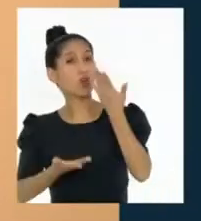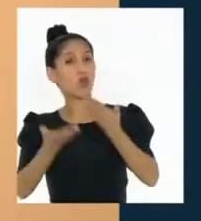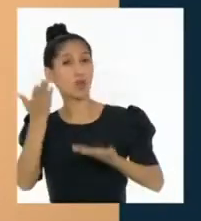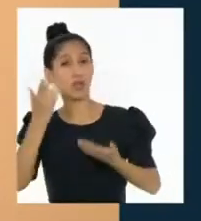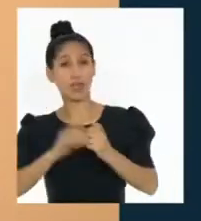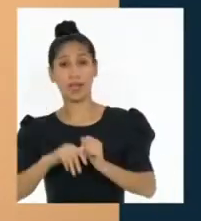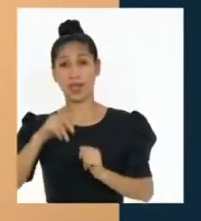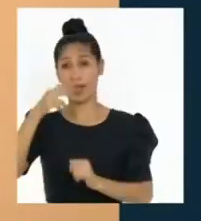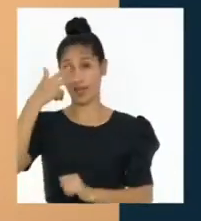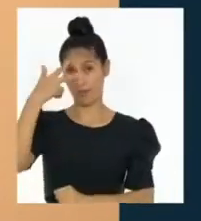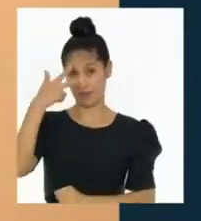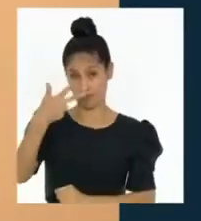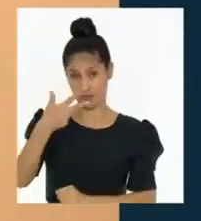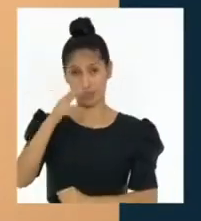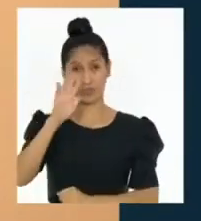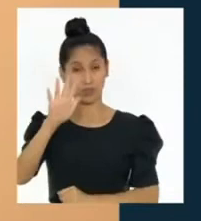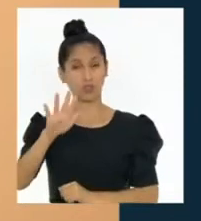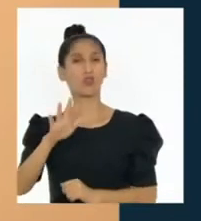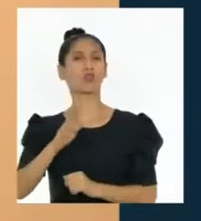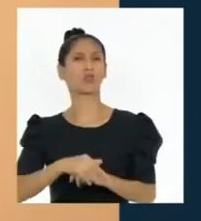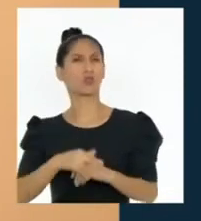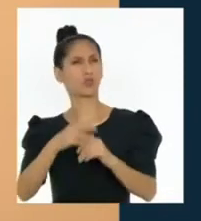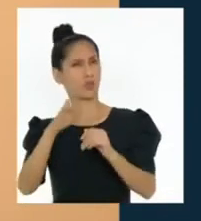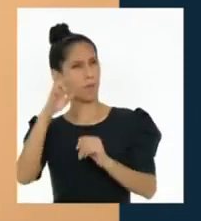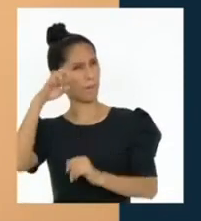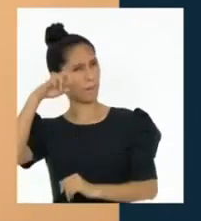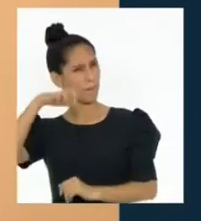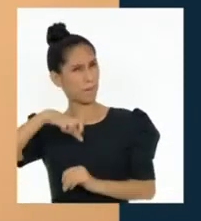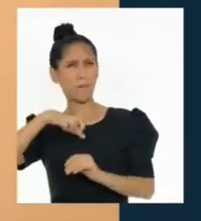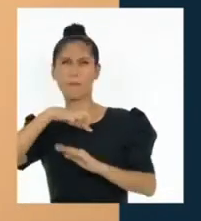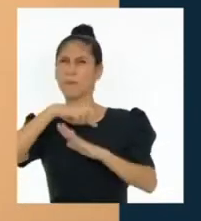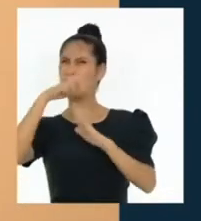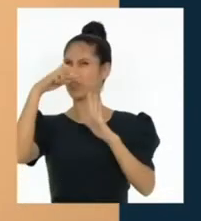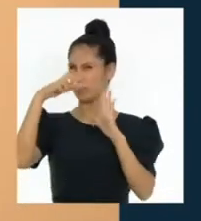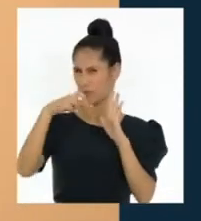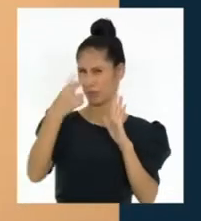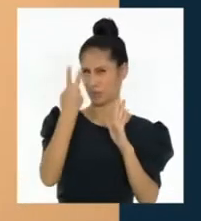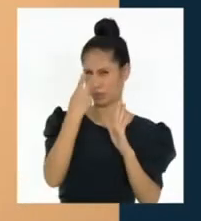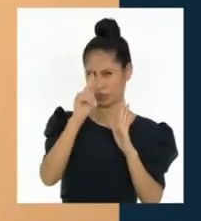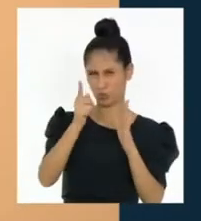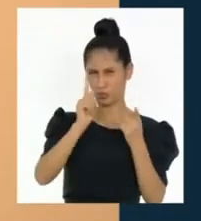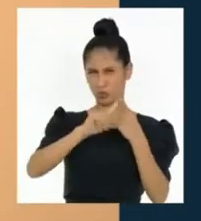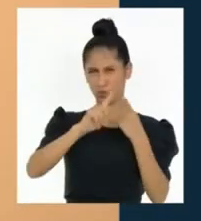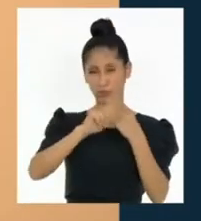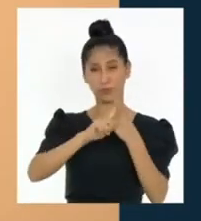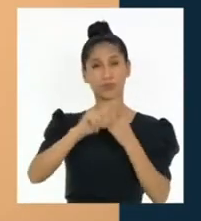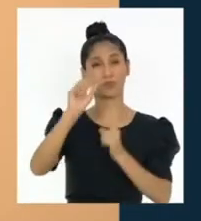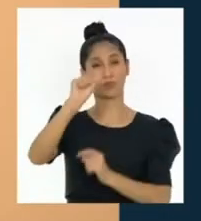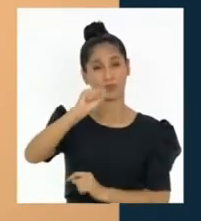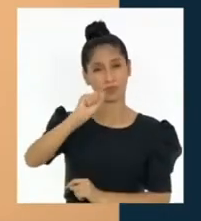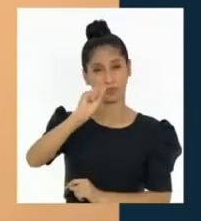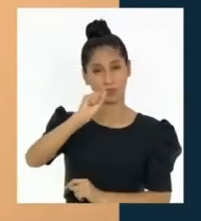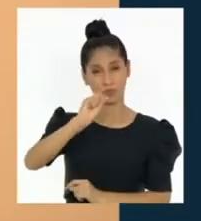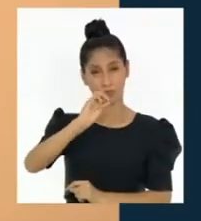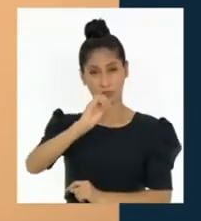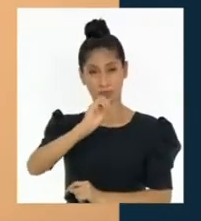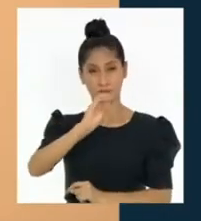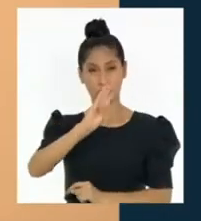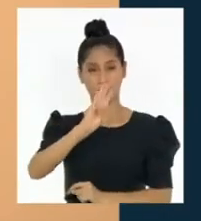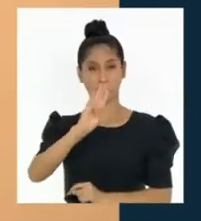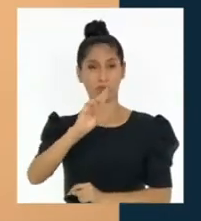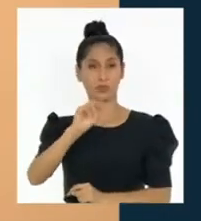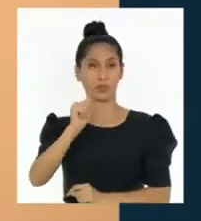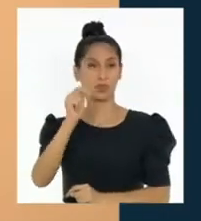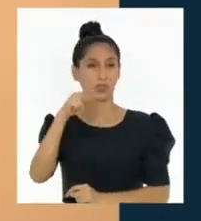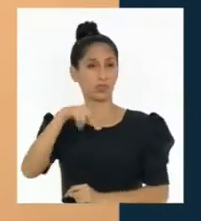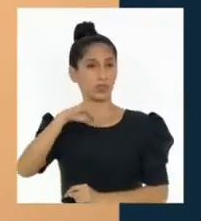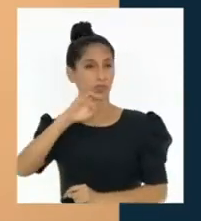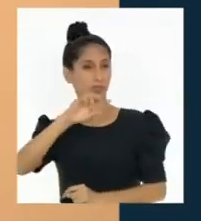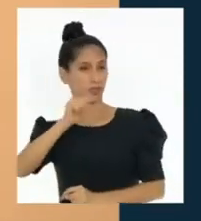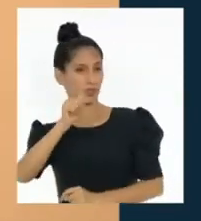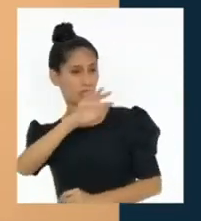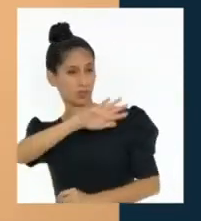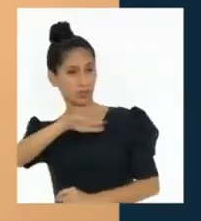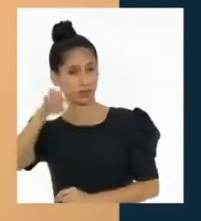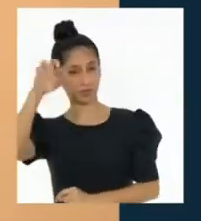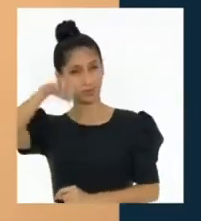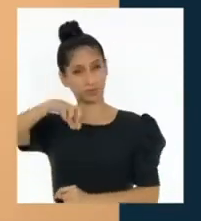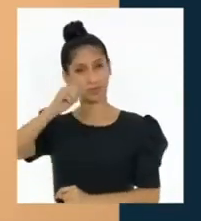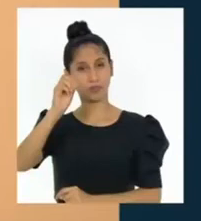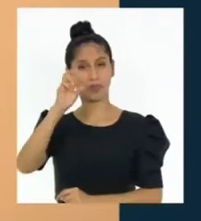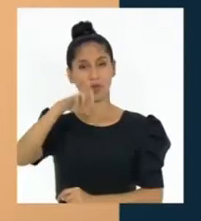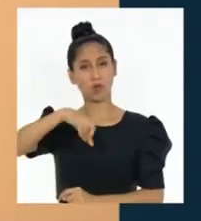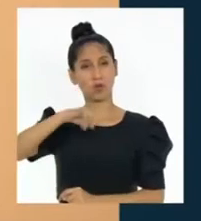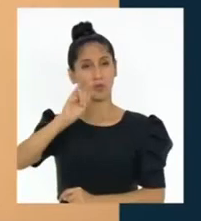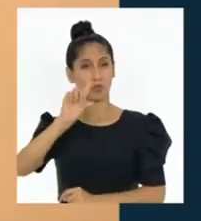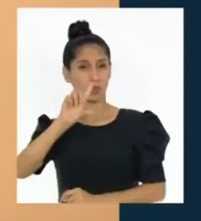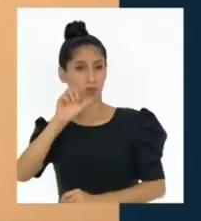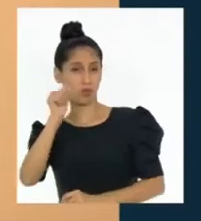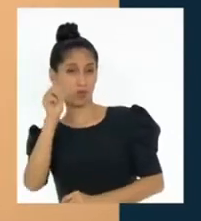tres de sus grandes principios. La soberanía popular, que en varios países incluye mecanismos de participación directa.